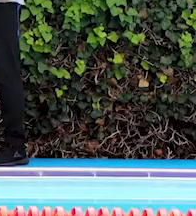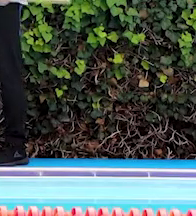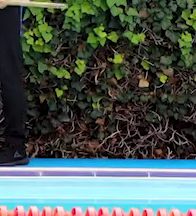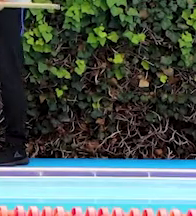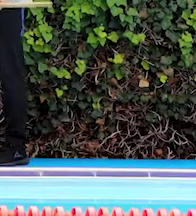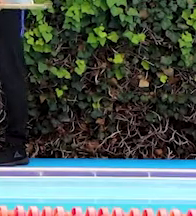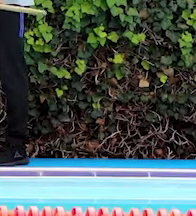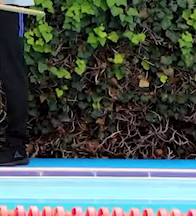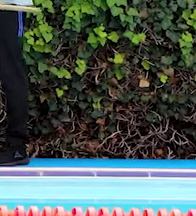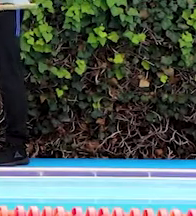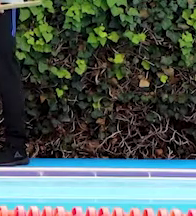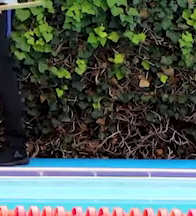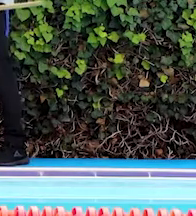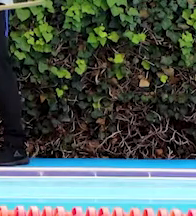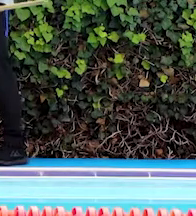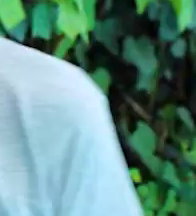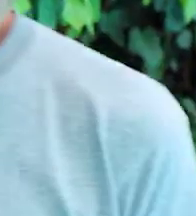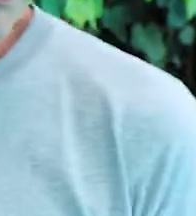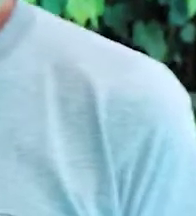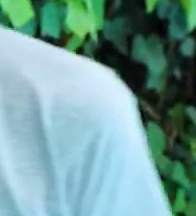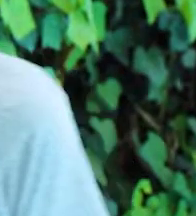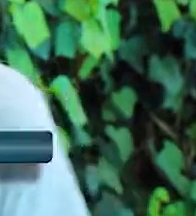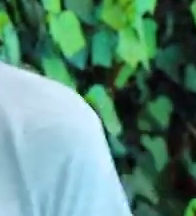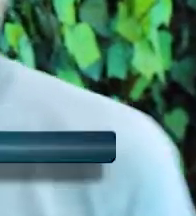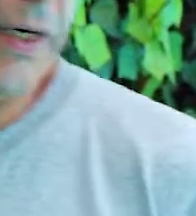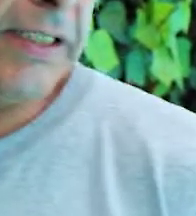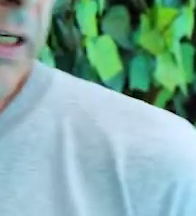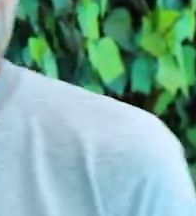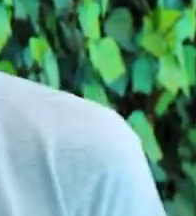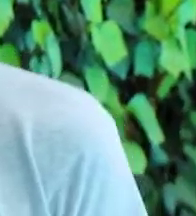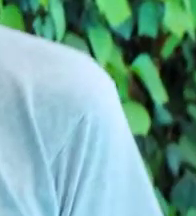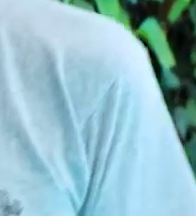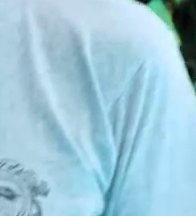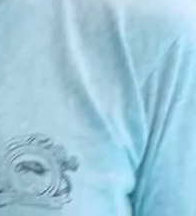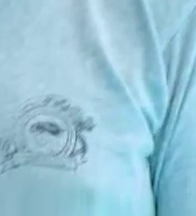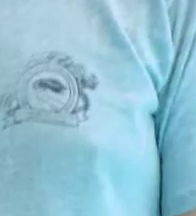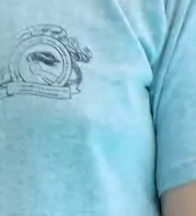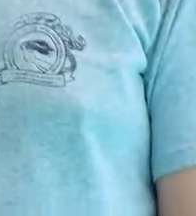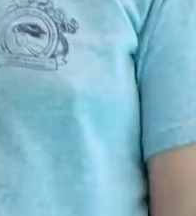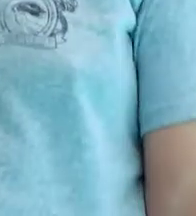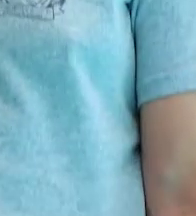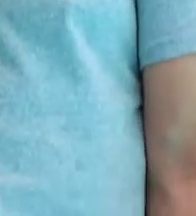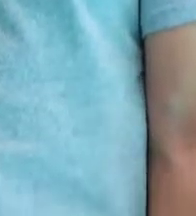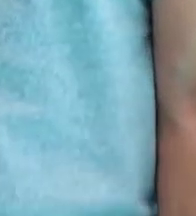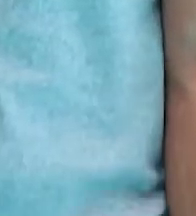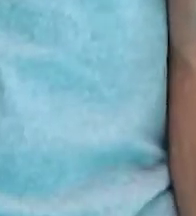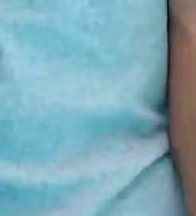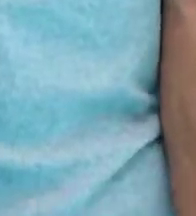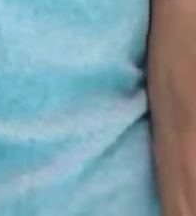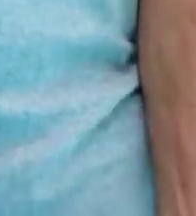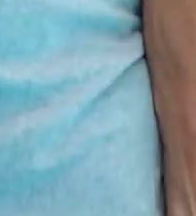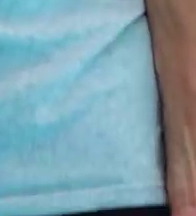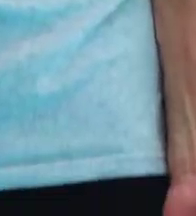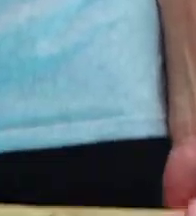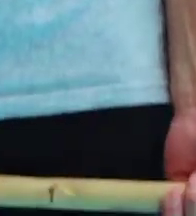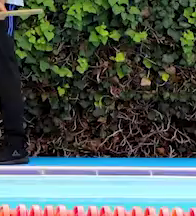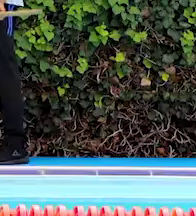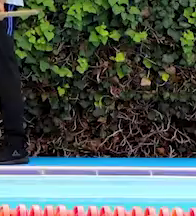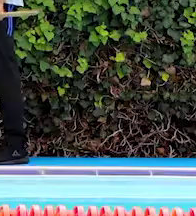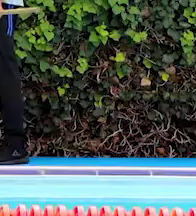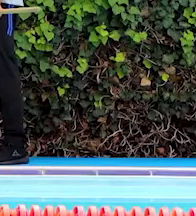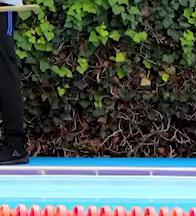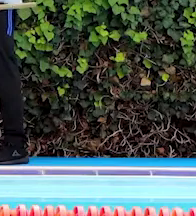palo. Lo que vamos a trabajar es brazo. Abrimos nuestro compás a la altura de los hombros. Tomamos nuestro palo.